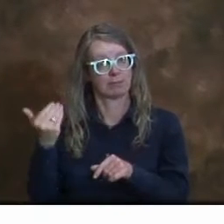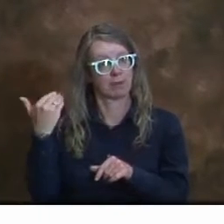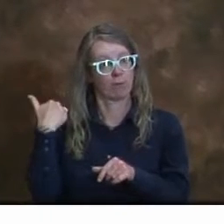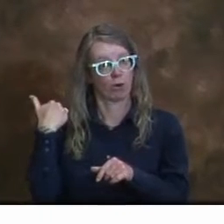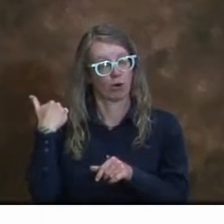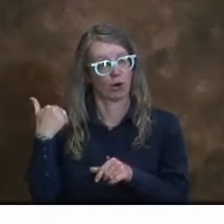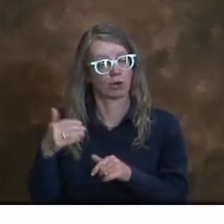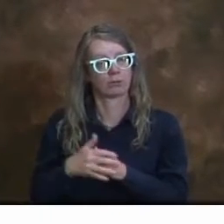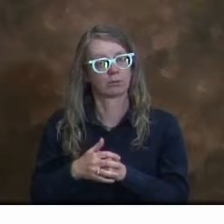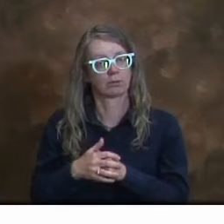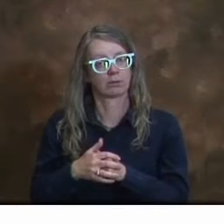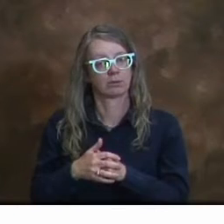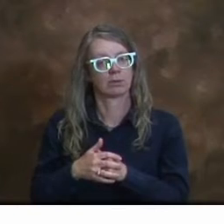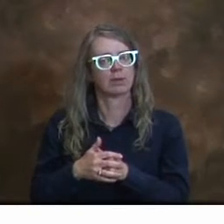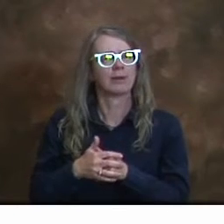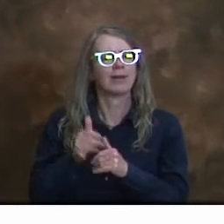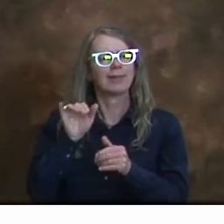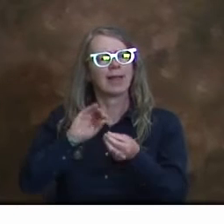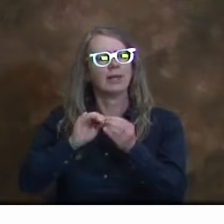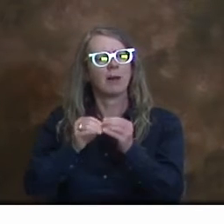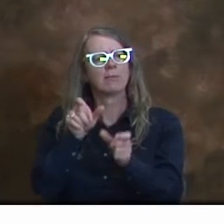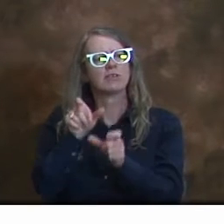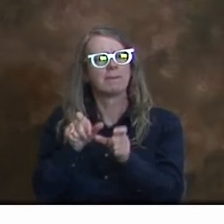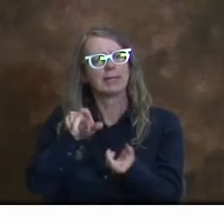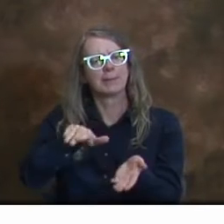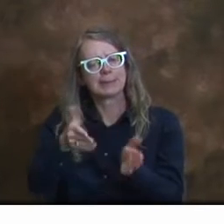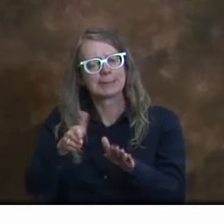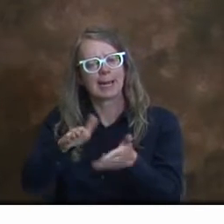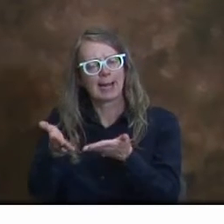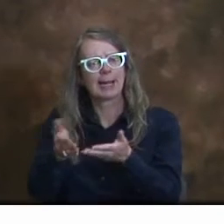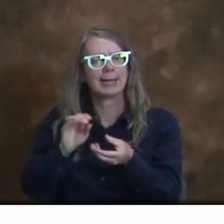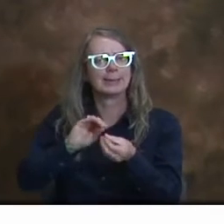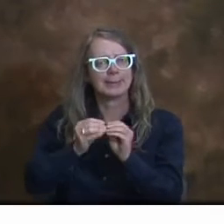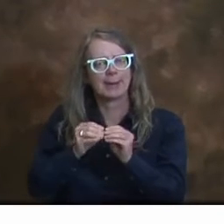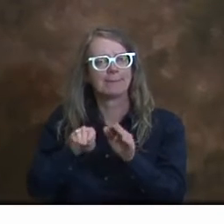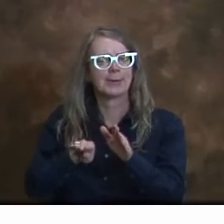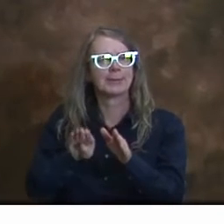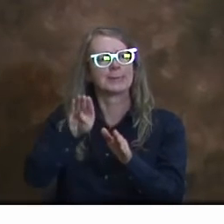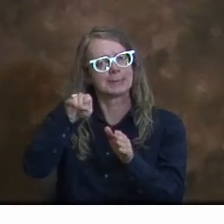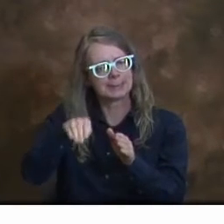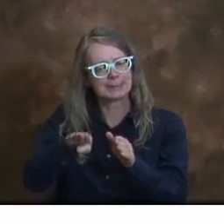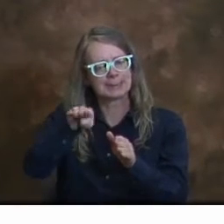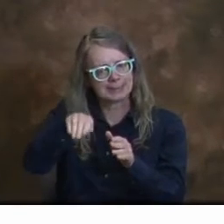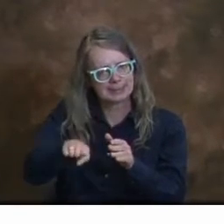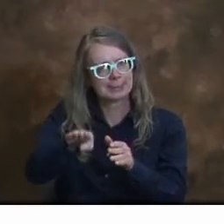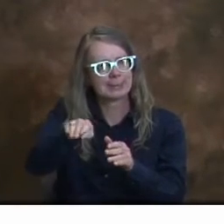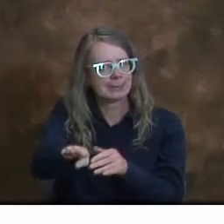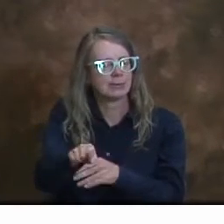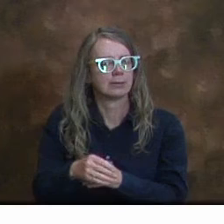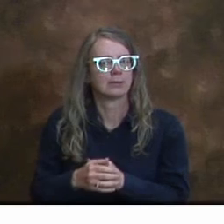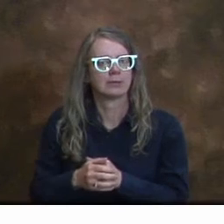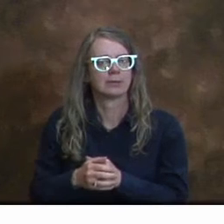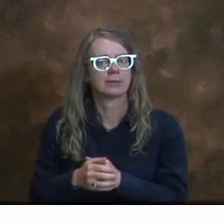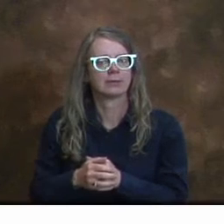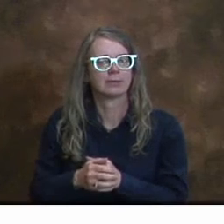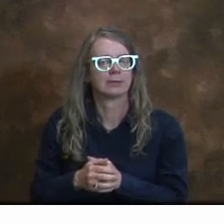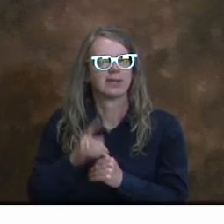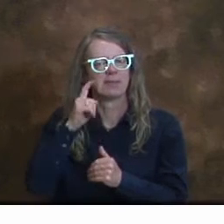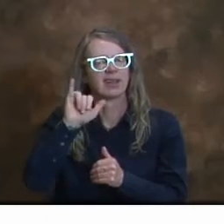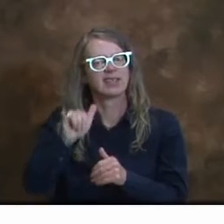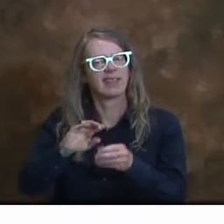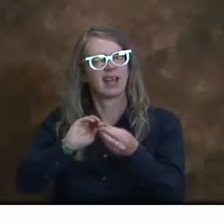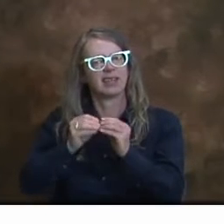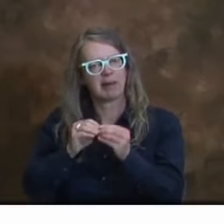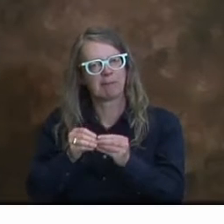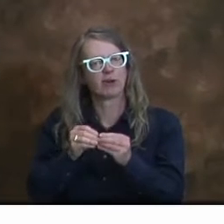reportes. Es para prever que esto siga fluctuando a través de los próximos días y semanas.